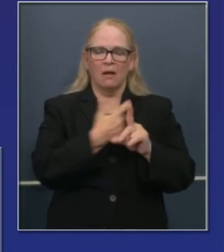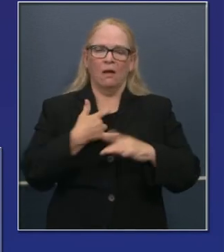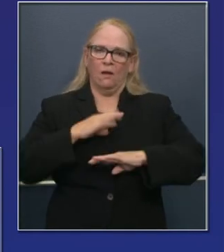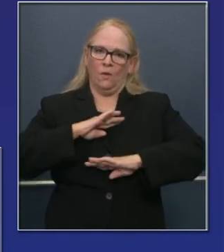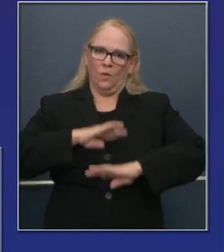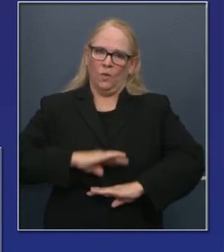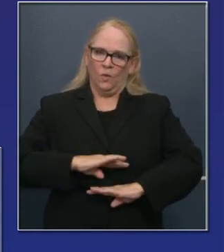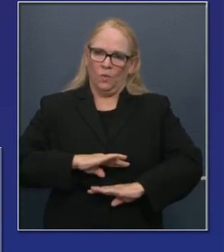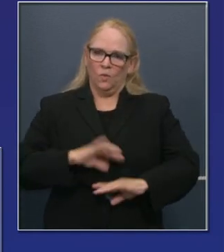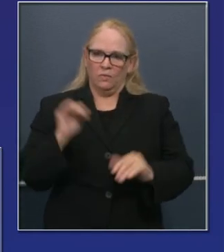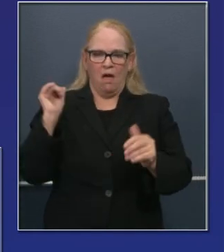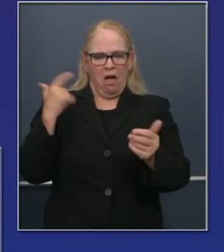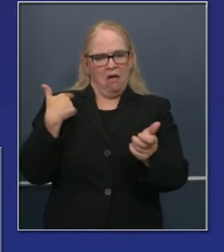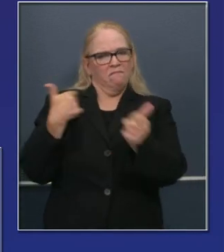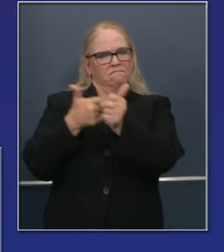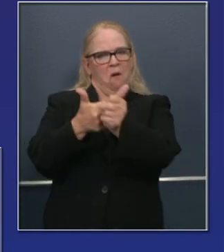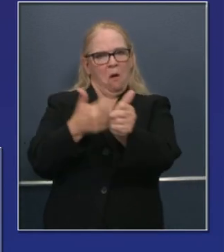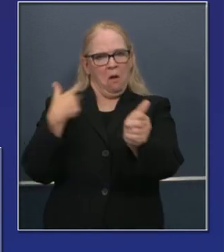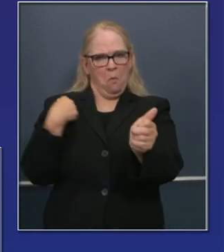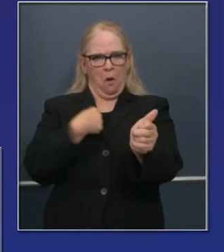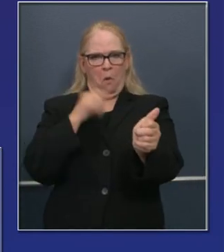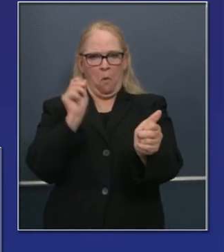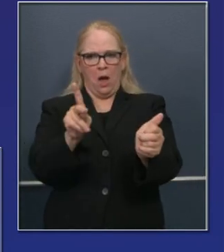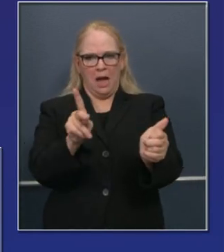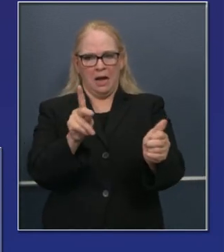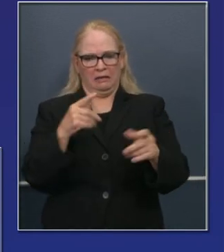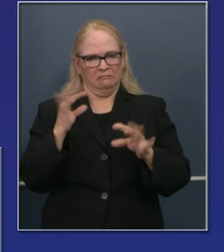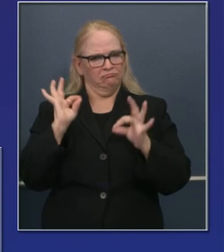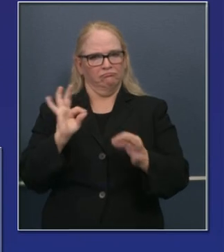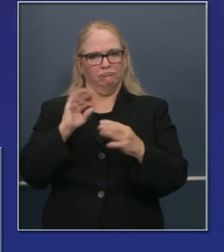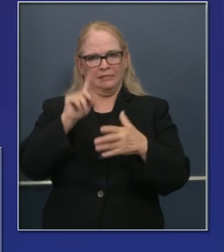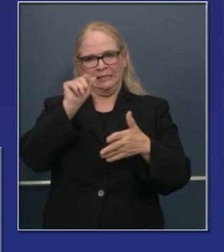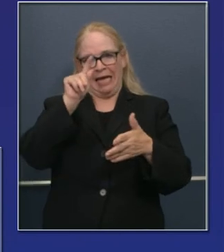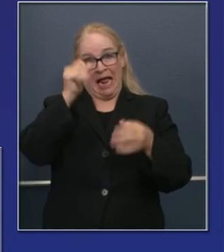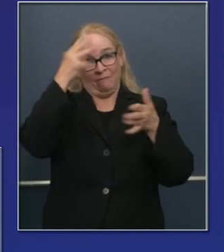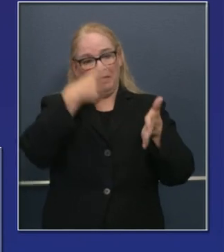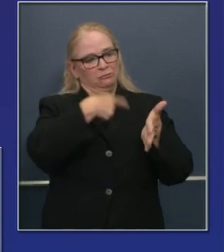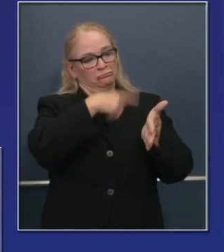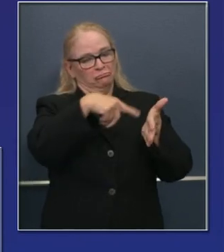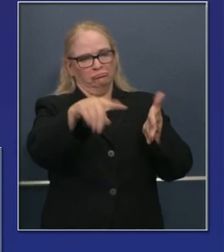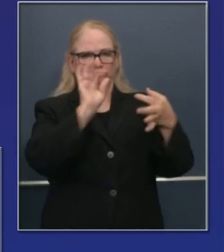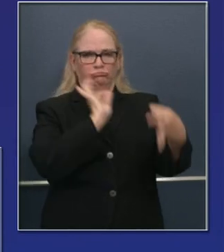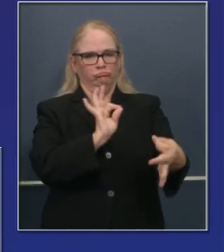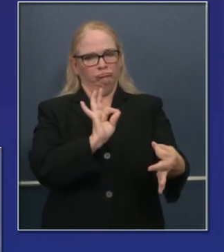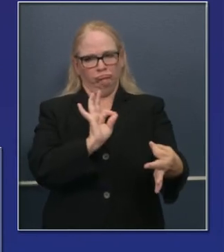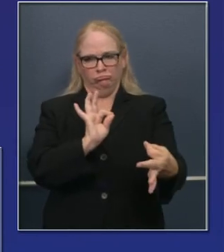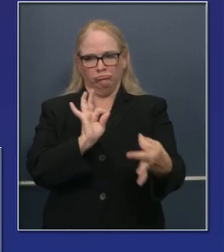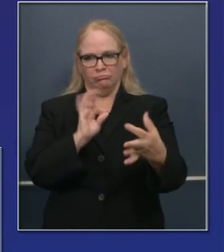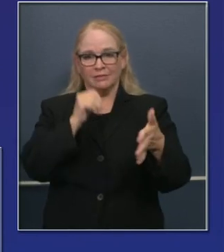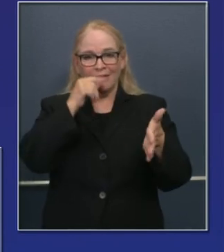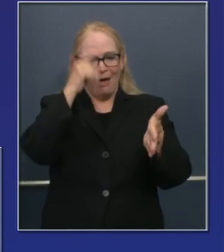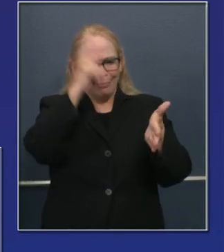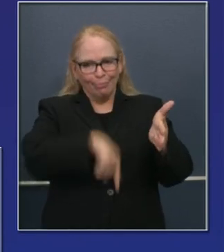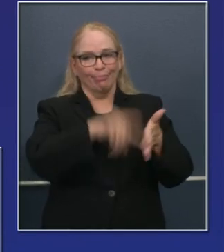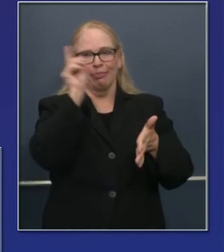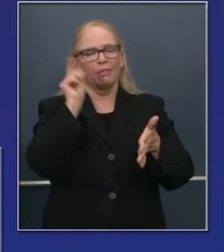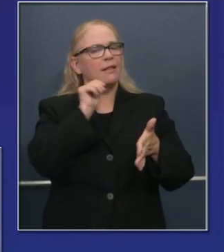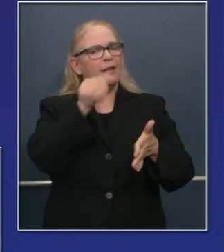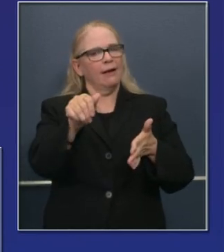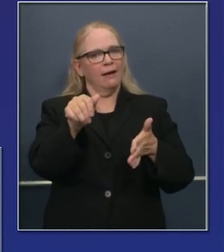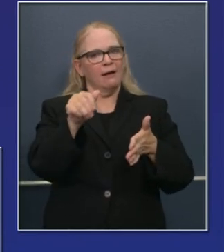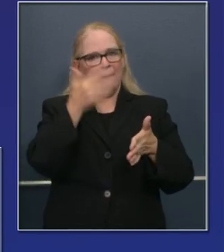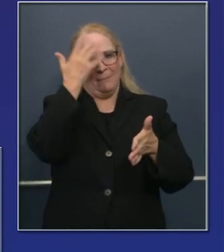las cifras que les proporcionaré en un momento refuerzan esto. Lo están oyendo de colgados también, pero las cifras a nivel estatal